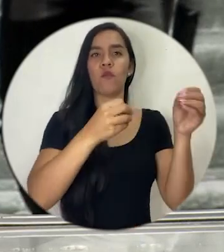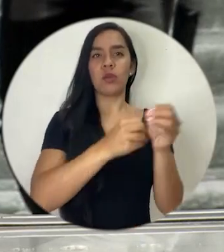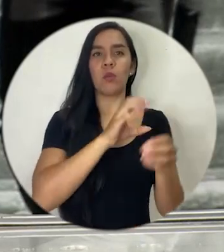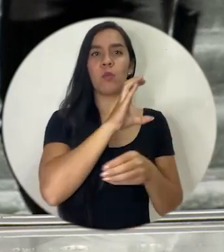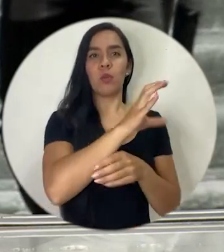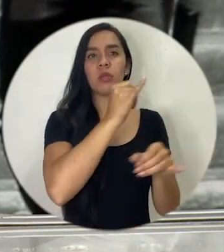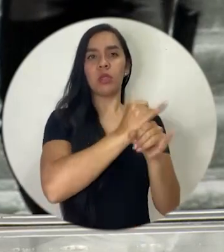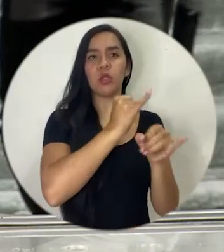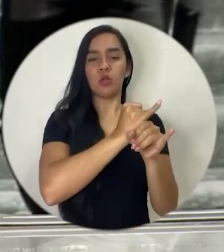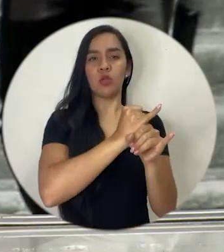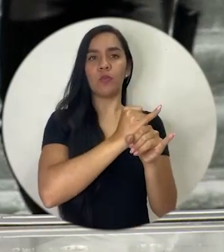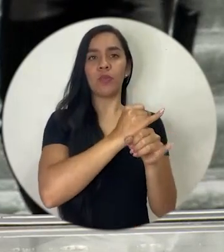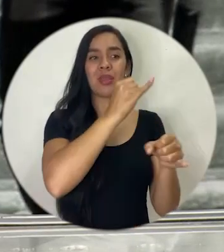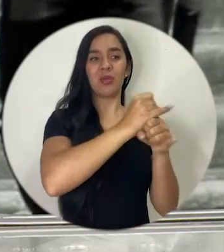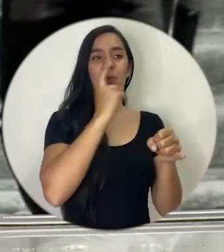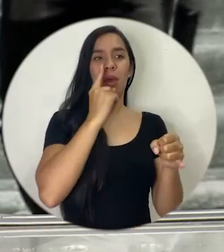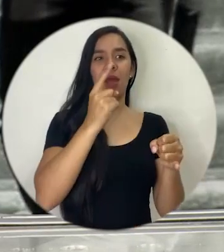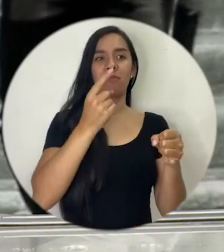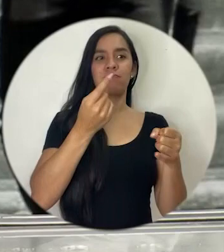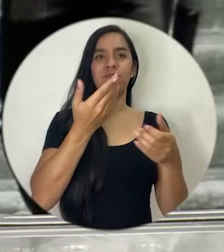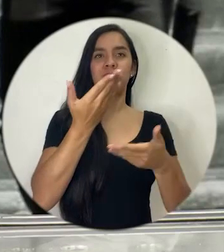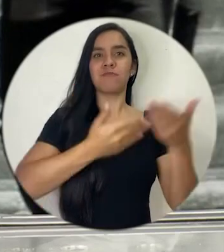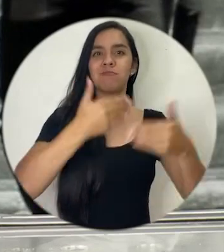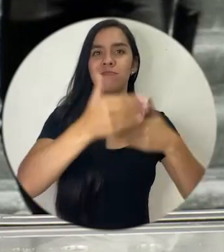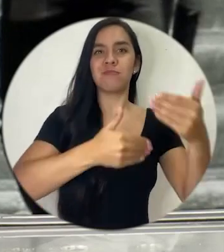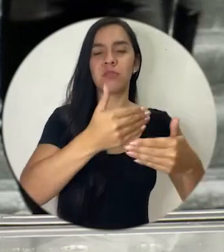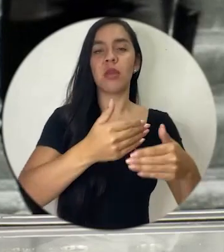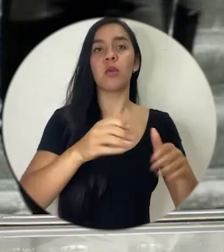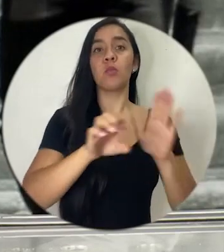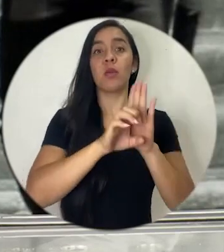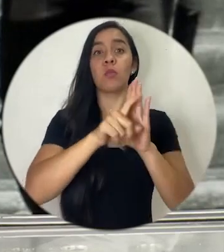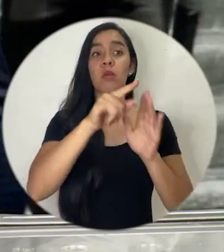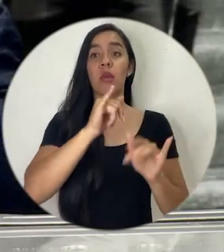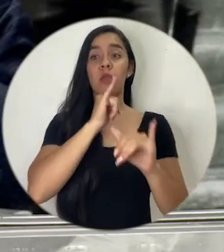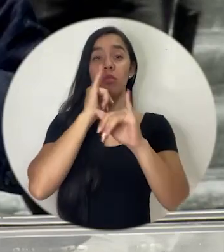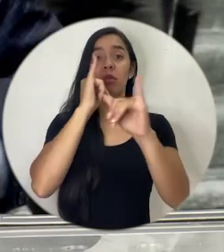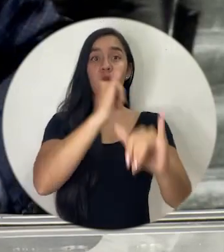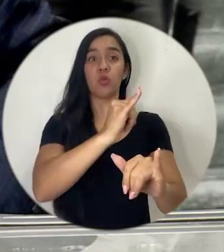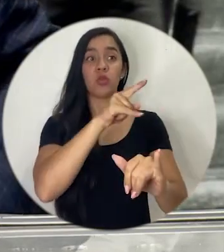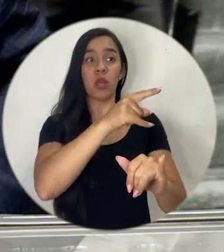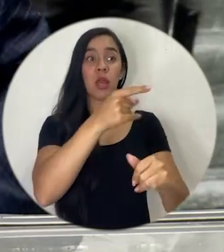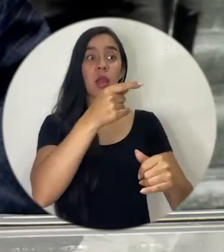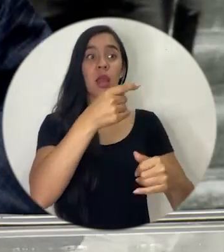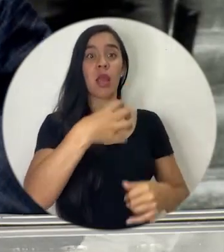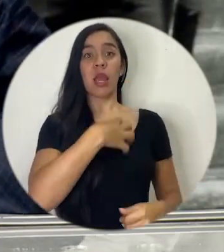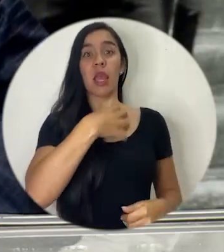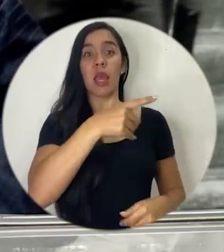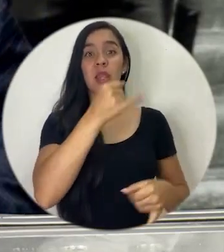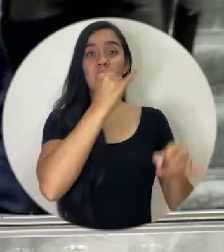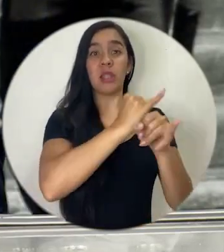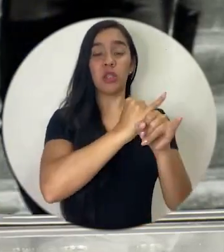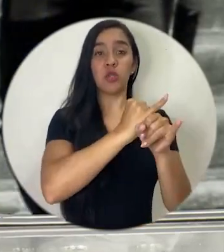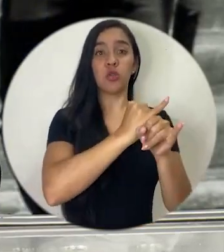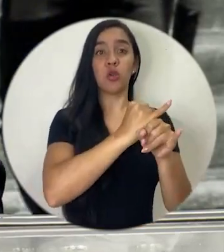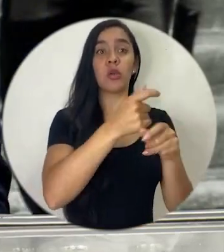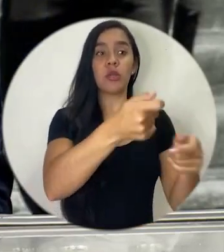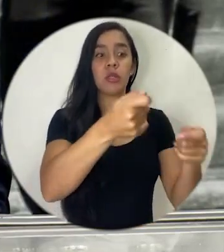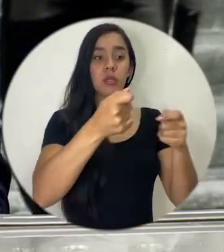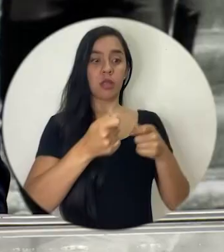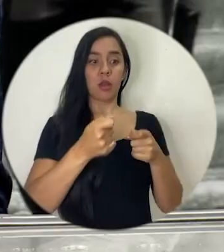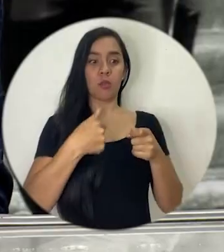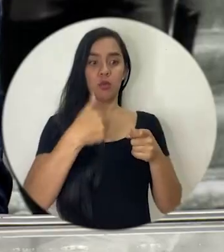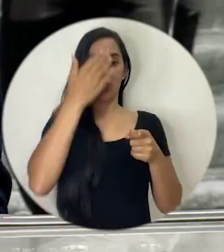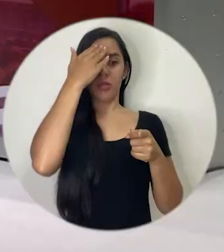está difícil que yo me vaya a querer ir a un pleito por don Leiner como mi cliente porque yo sé que don Welmer en algún momento va a aprobar mi ascenso